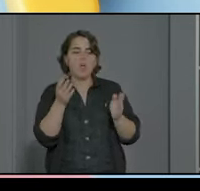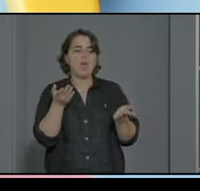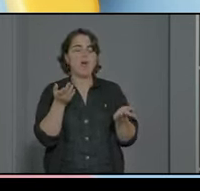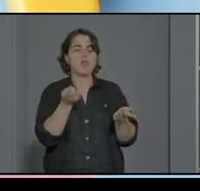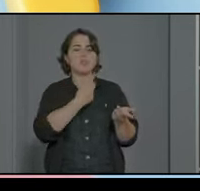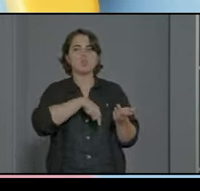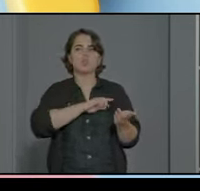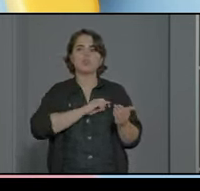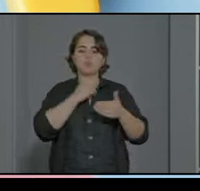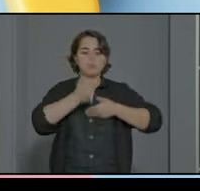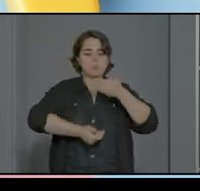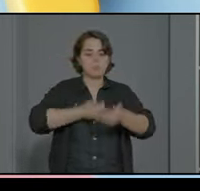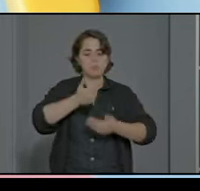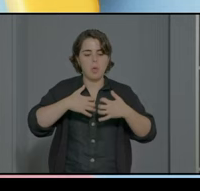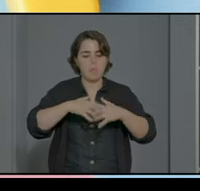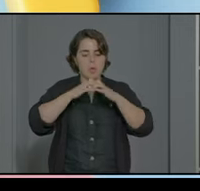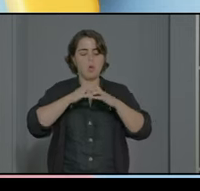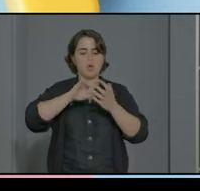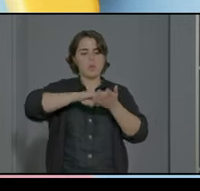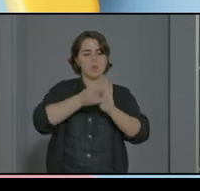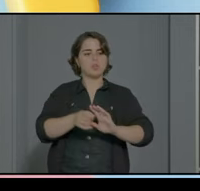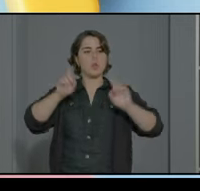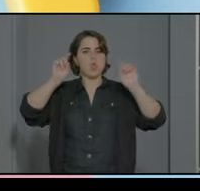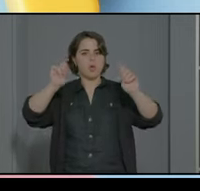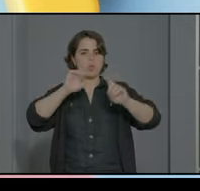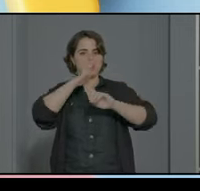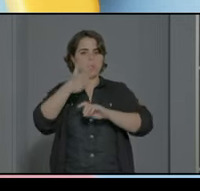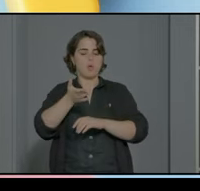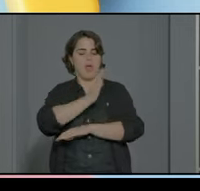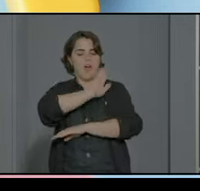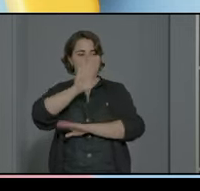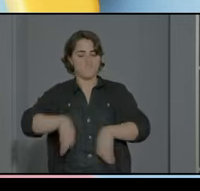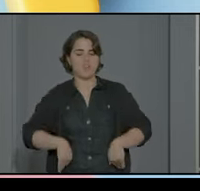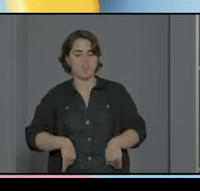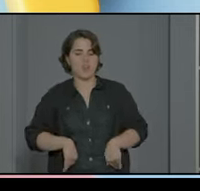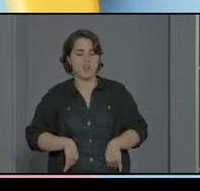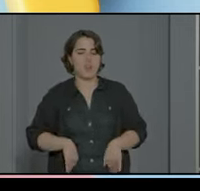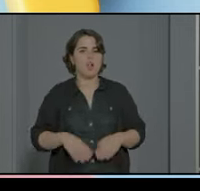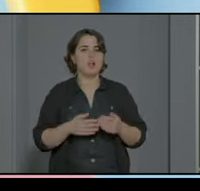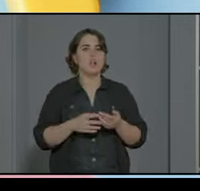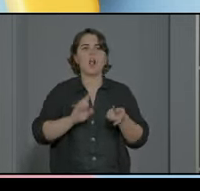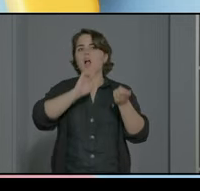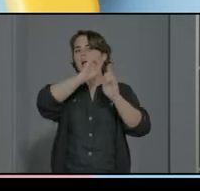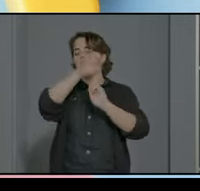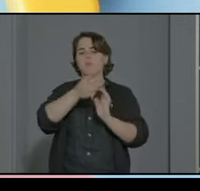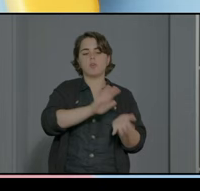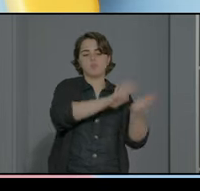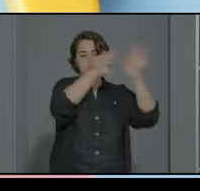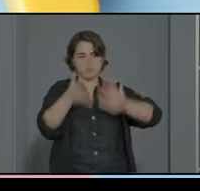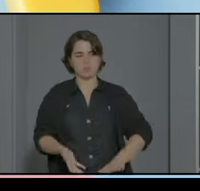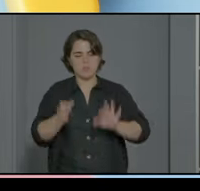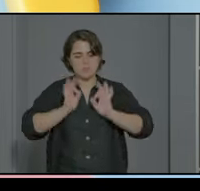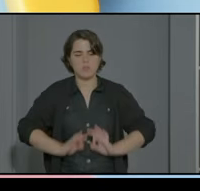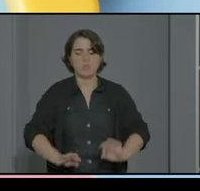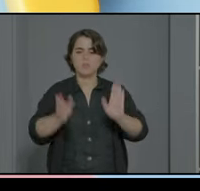empezamos en marcha nuestro proyecto educativo porque al final tenemos que desarrollar este cambio sobre todo al